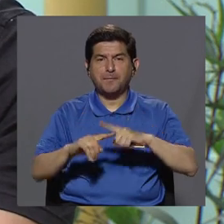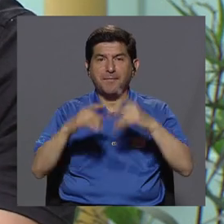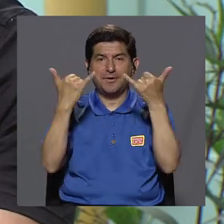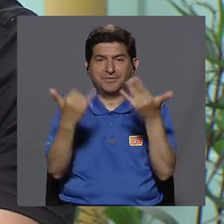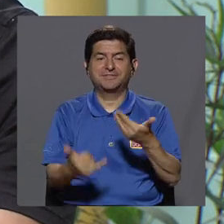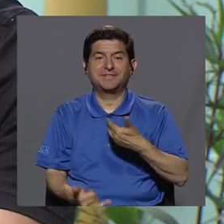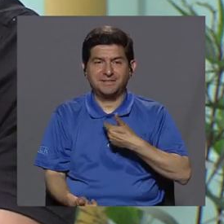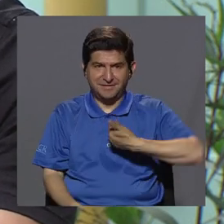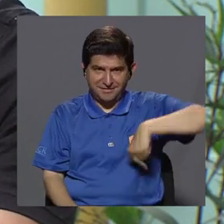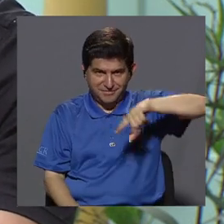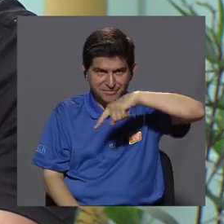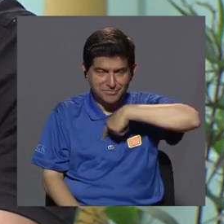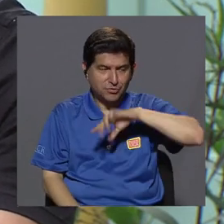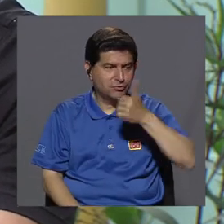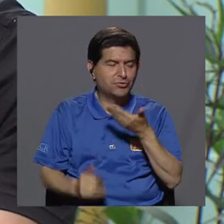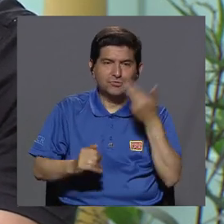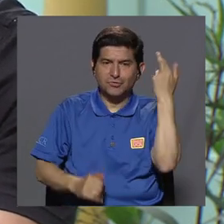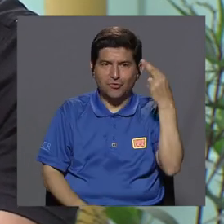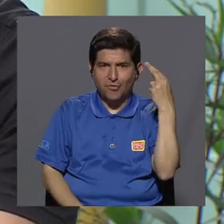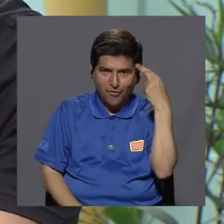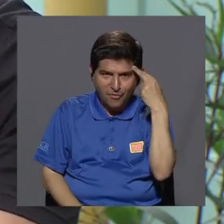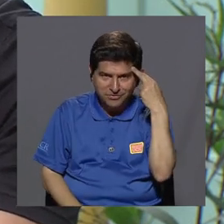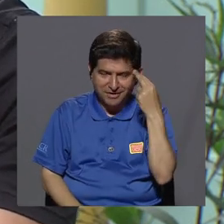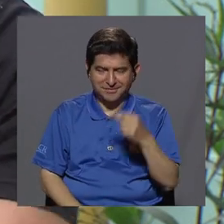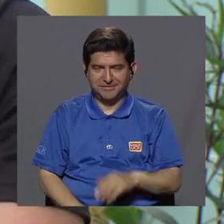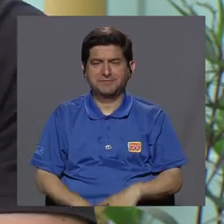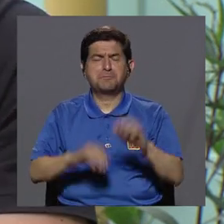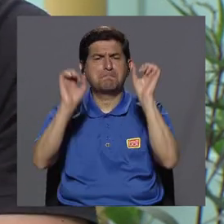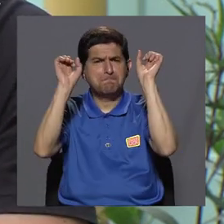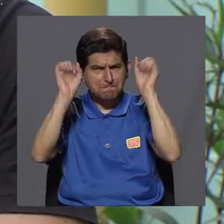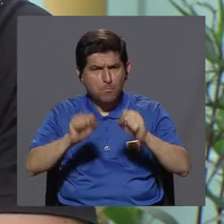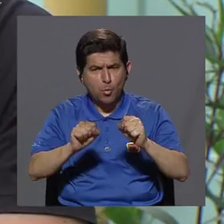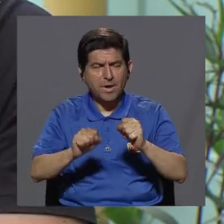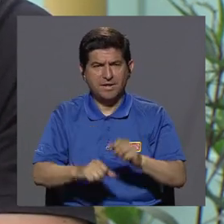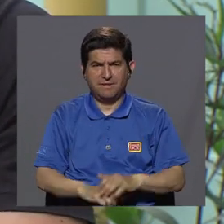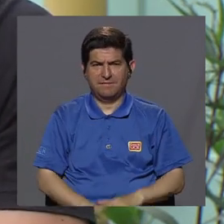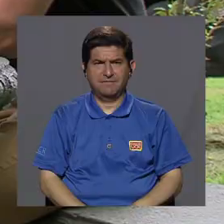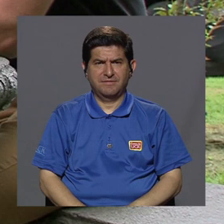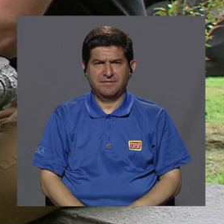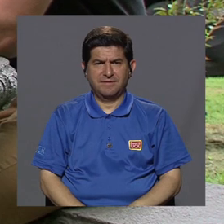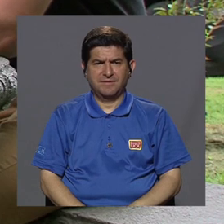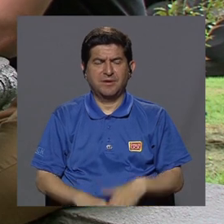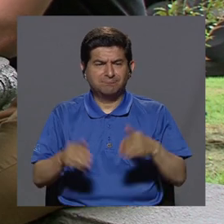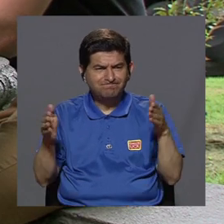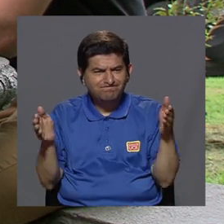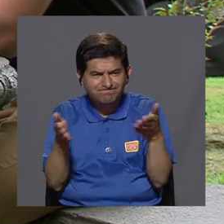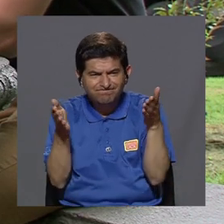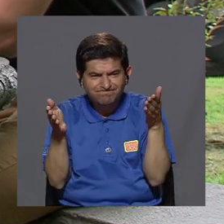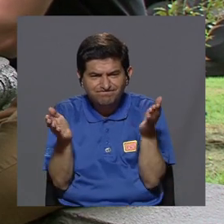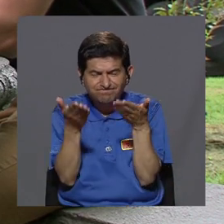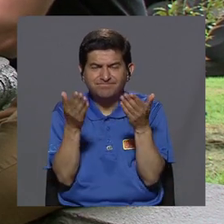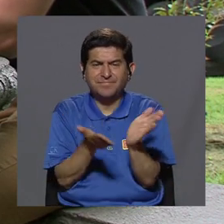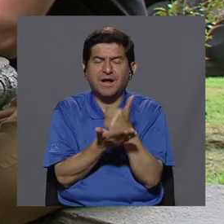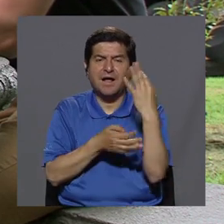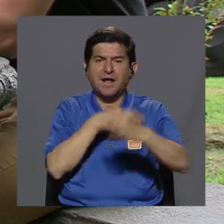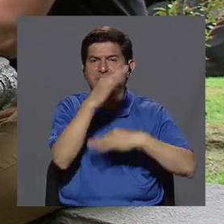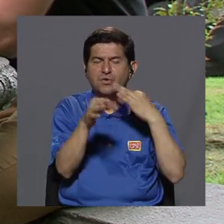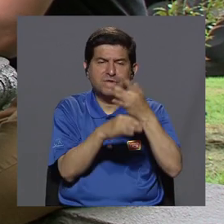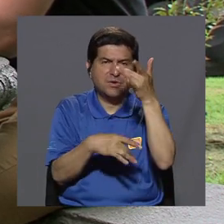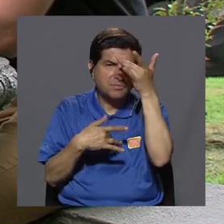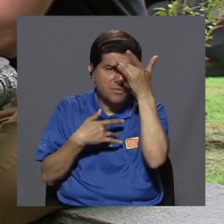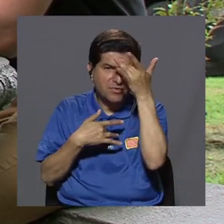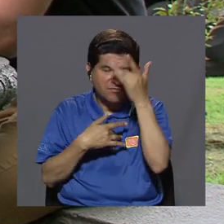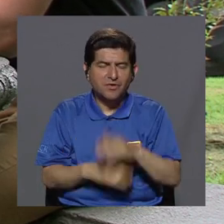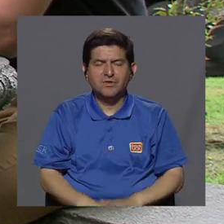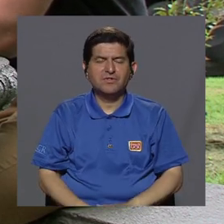tenemos que hay otras causas, ¿verdad? Que pueden provocar algún tipo de enfermedad de